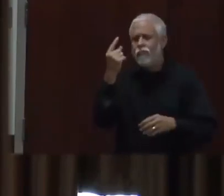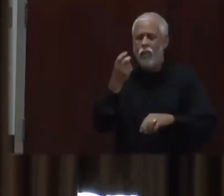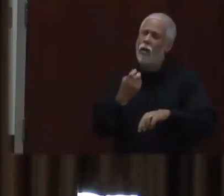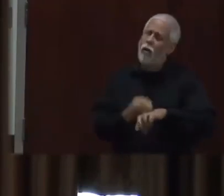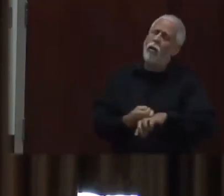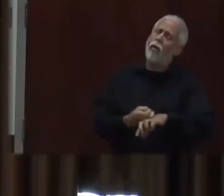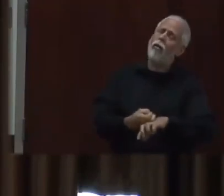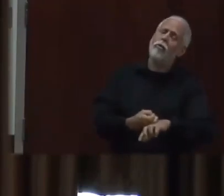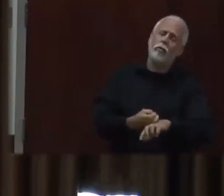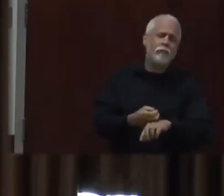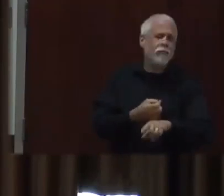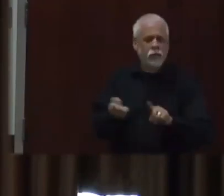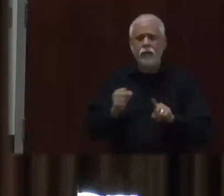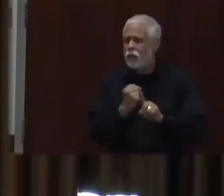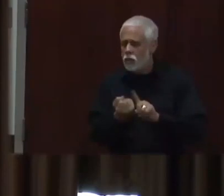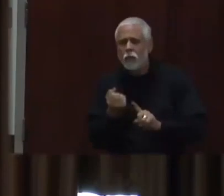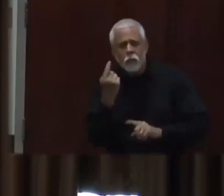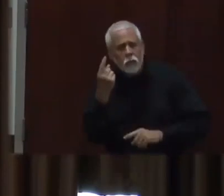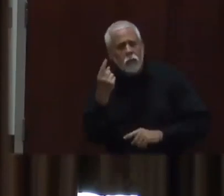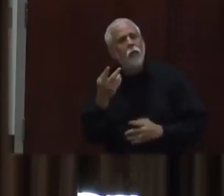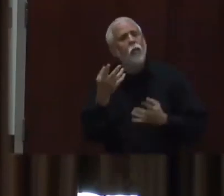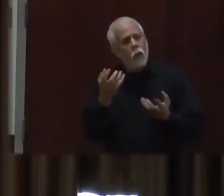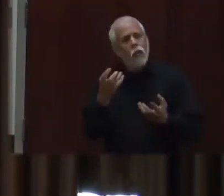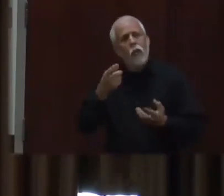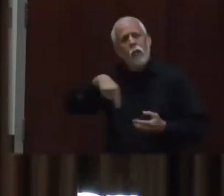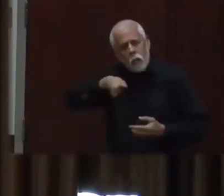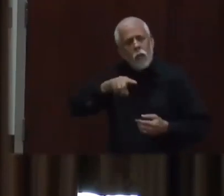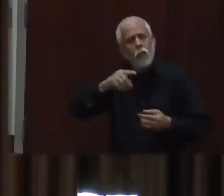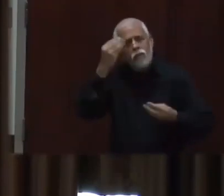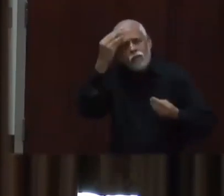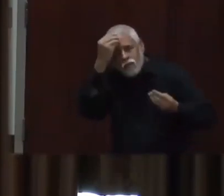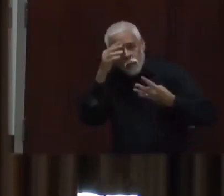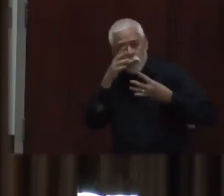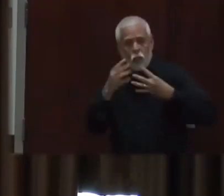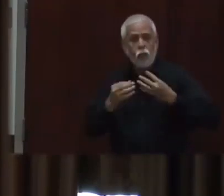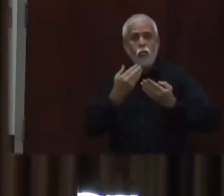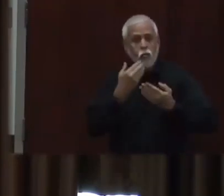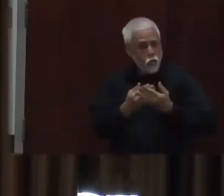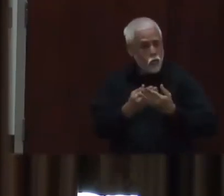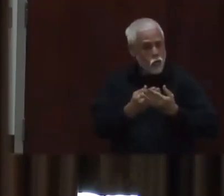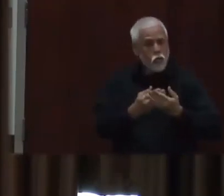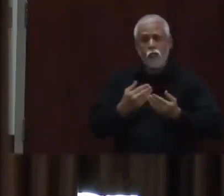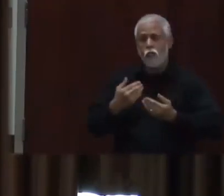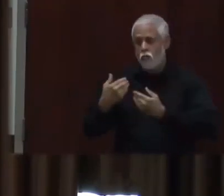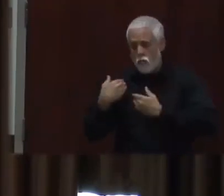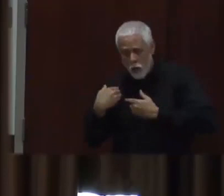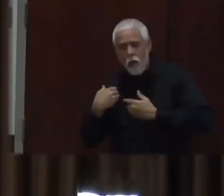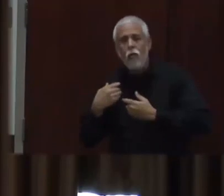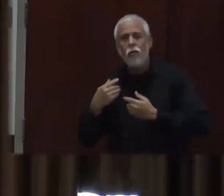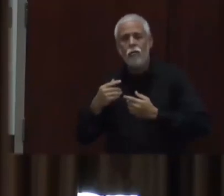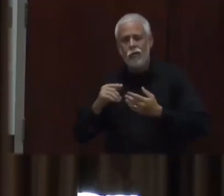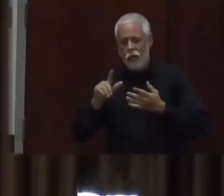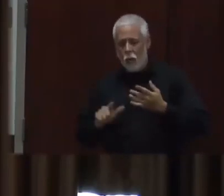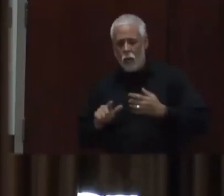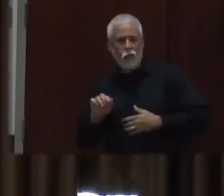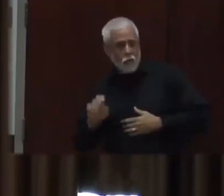riesgo y que entiendan que cuando se reúnen en cualquier tipo de reunión están poniéndose en riesgo porque es